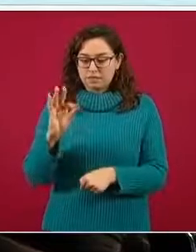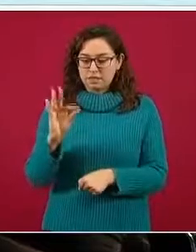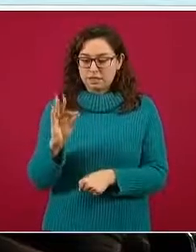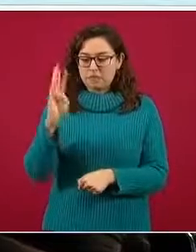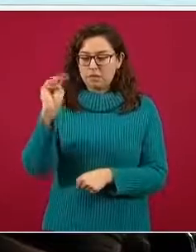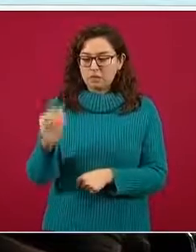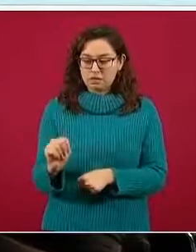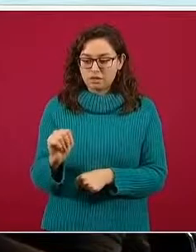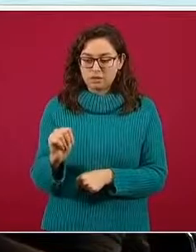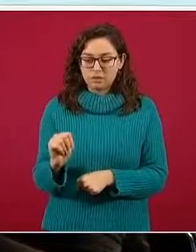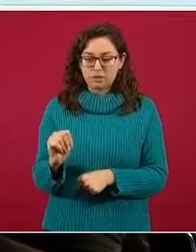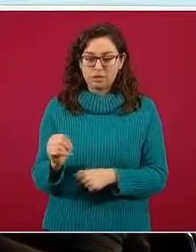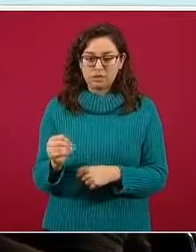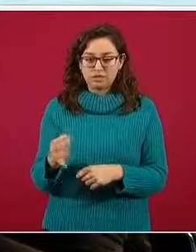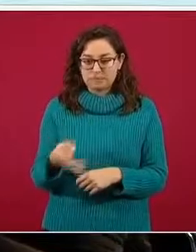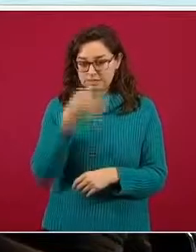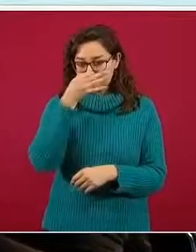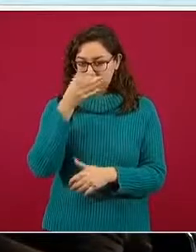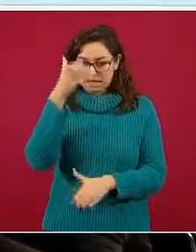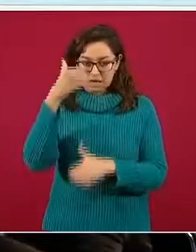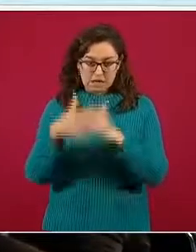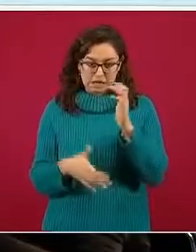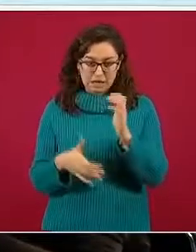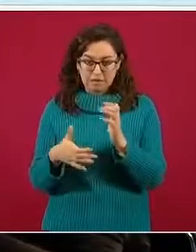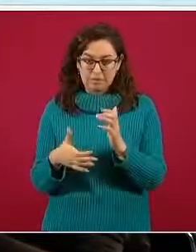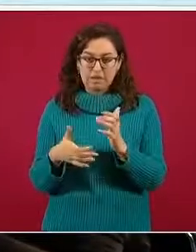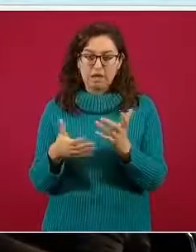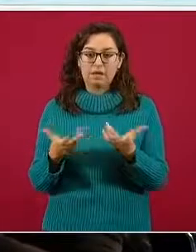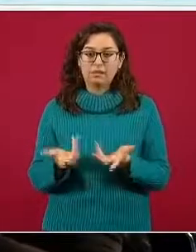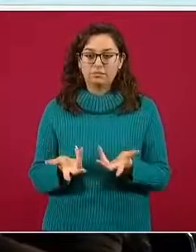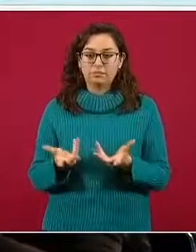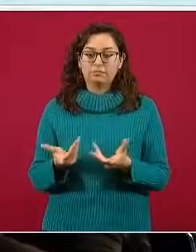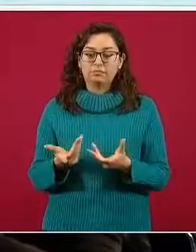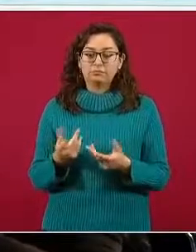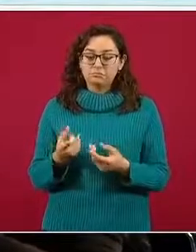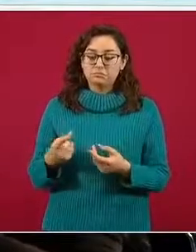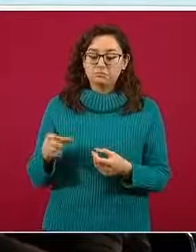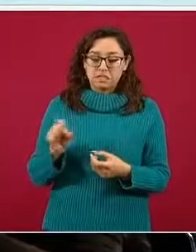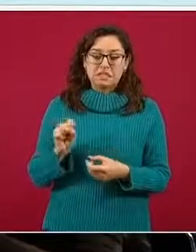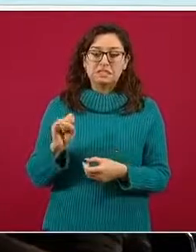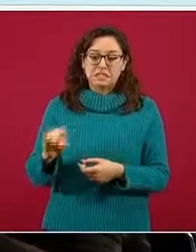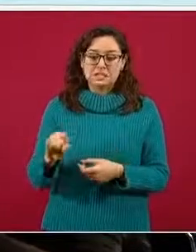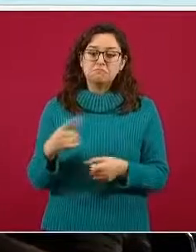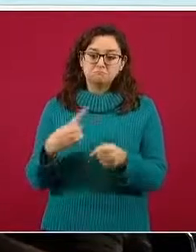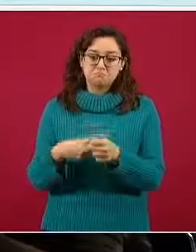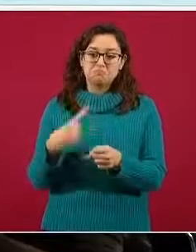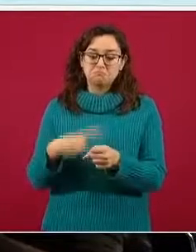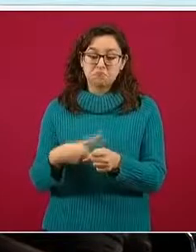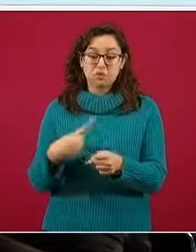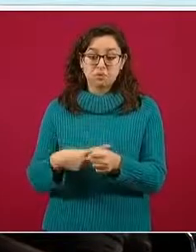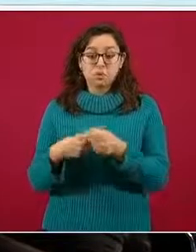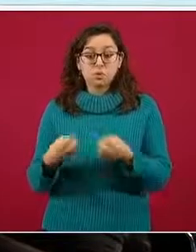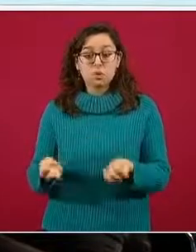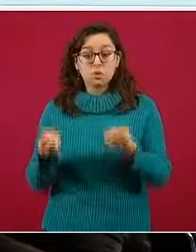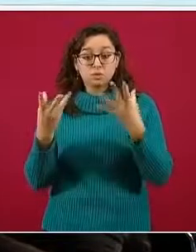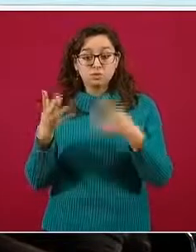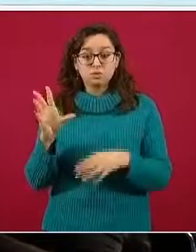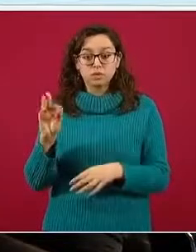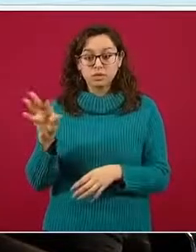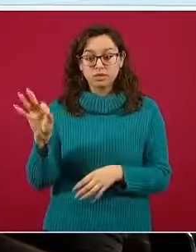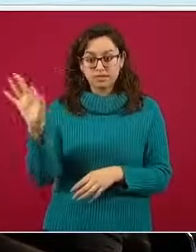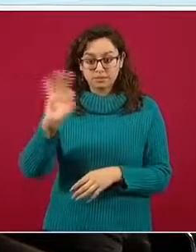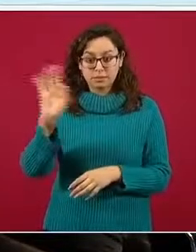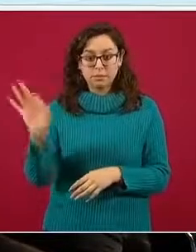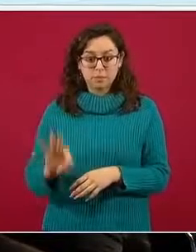faltan un par de días para que cierre la semana 49 con una positividad del 40 por ciento,